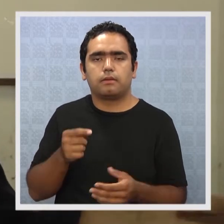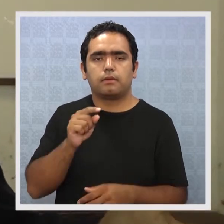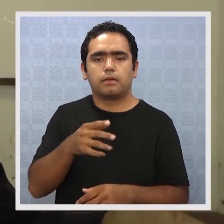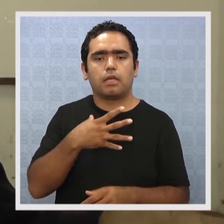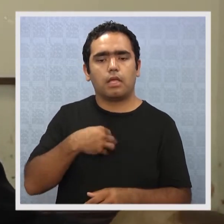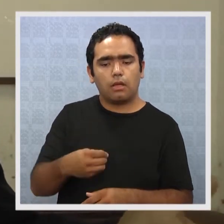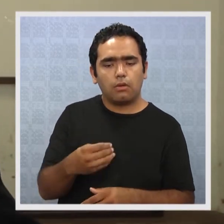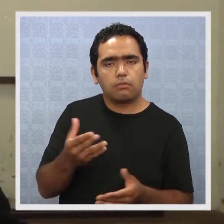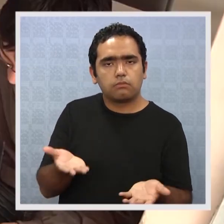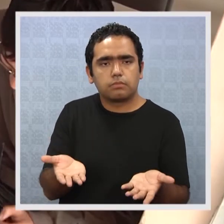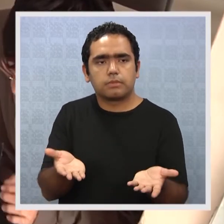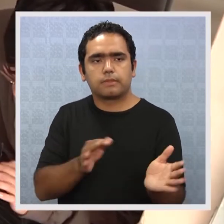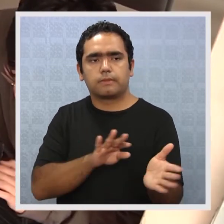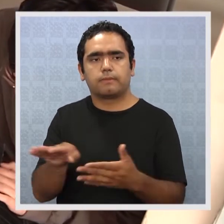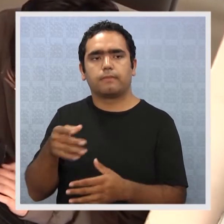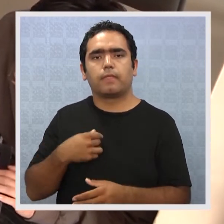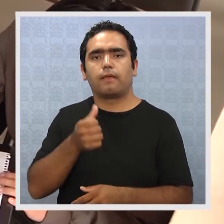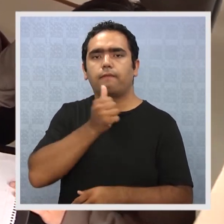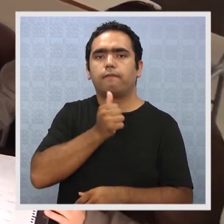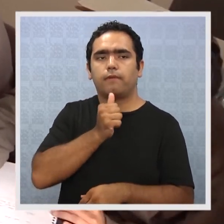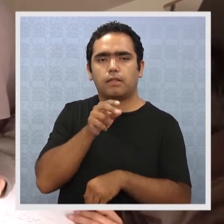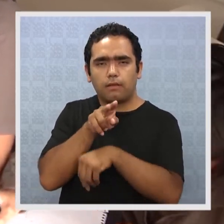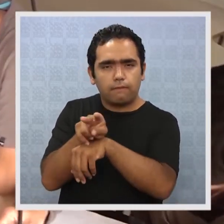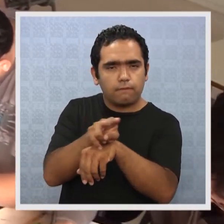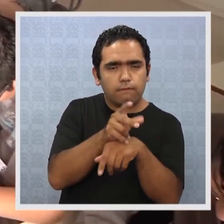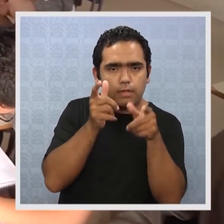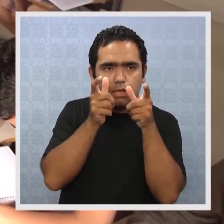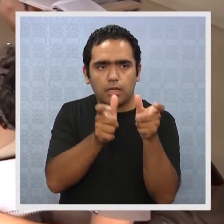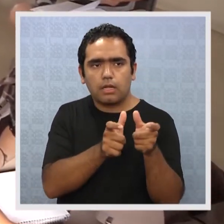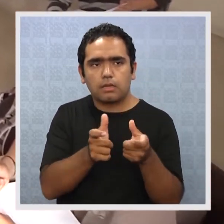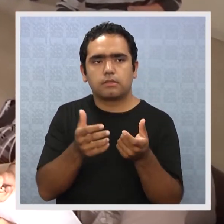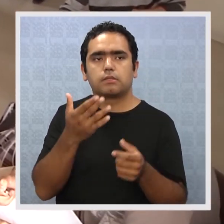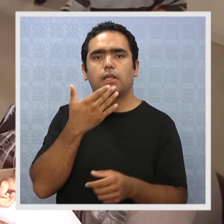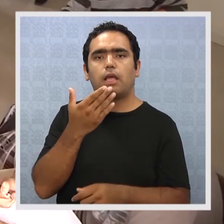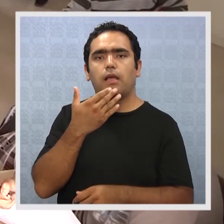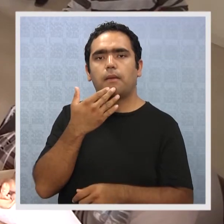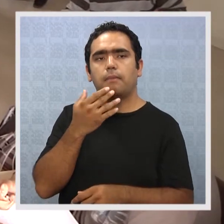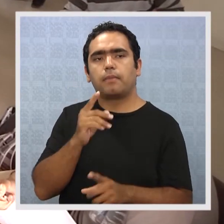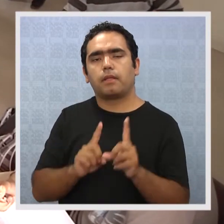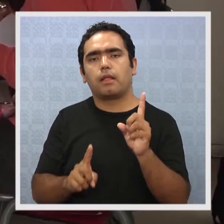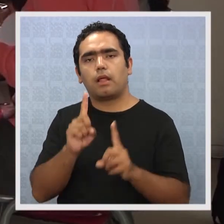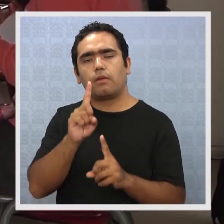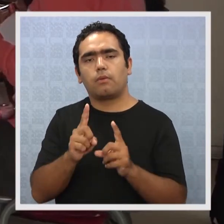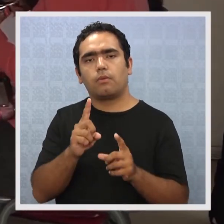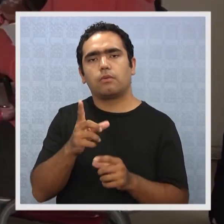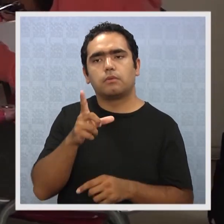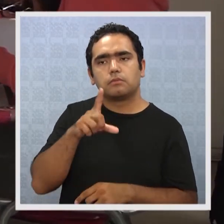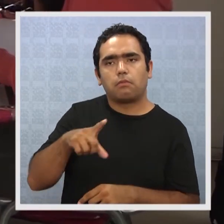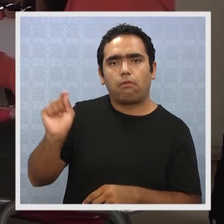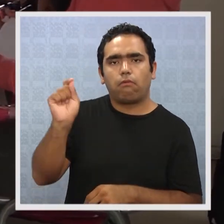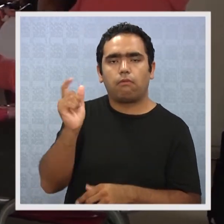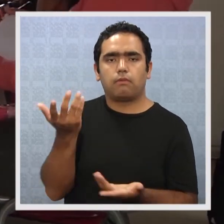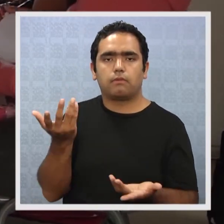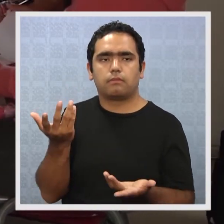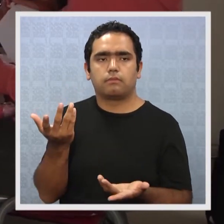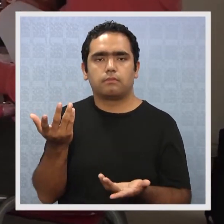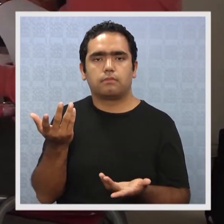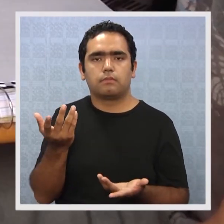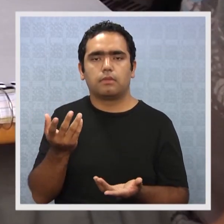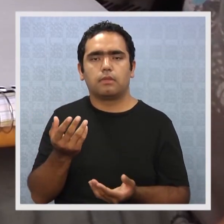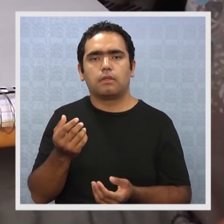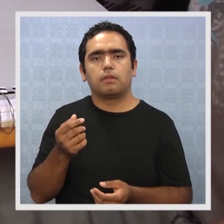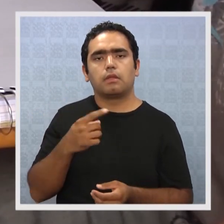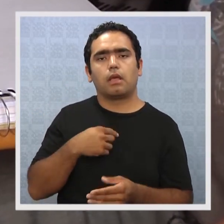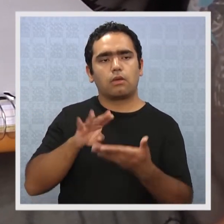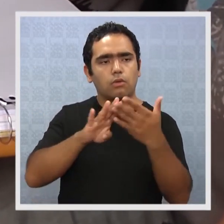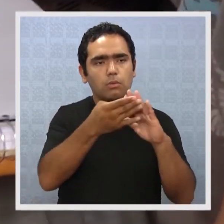que los hijos se eduquen. La falta de fiscalización involucra el abandono de funciones, dicen los dirigentes del magisterio, quienes llaman a